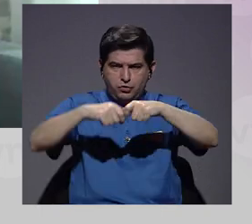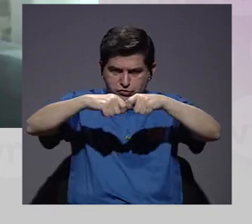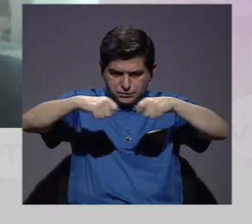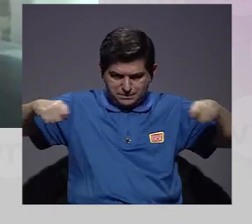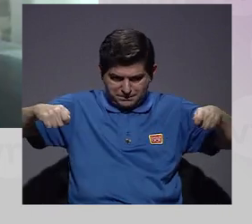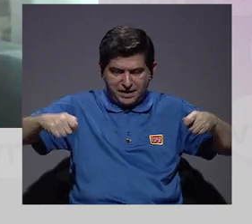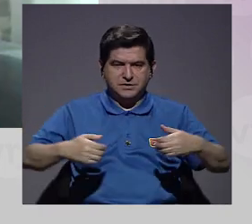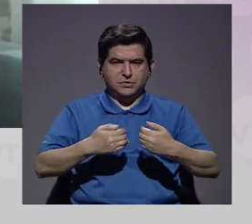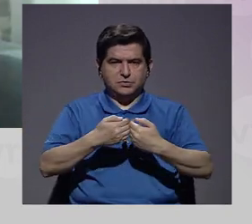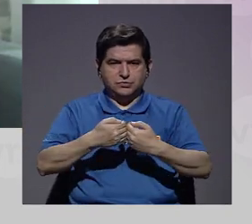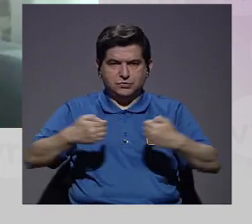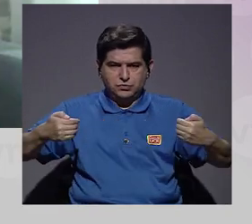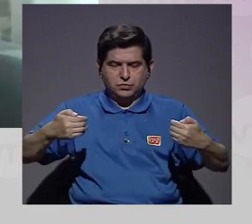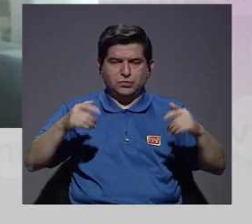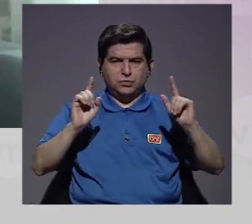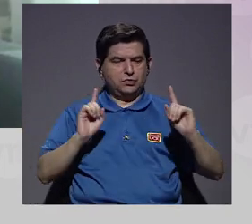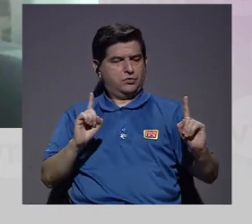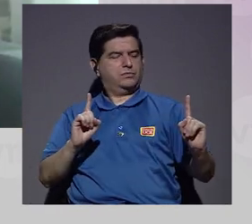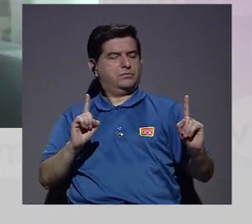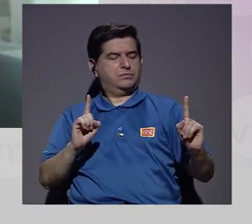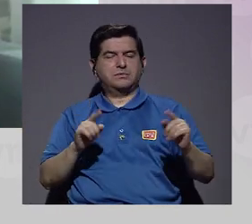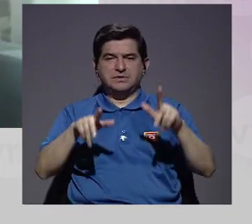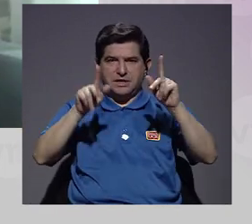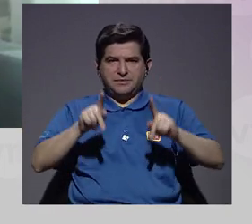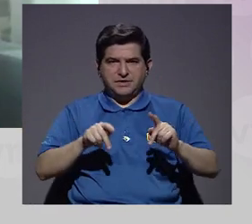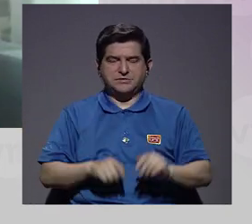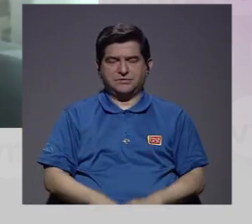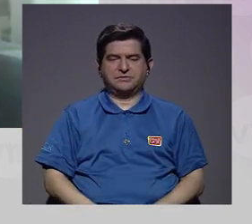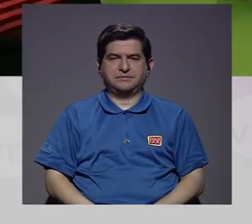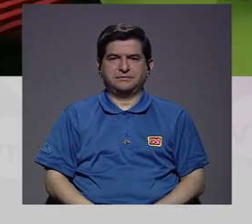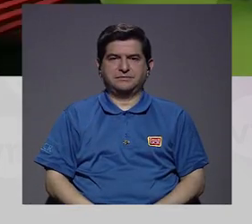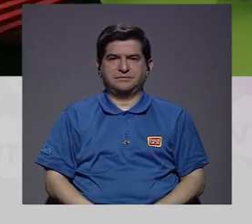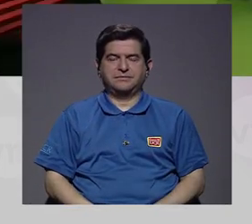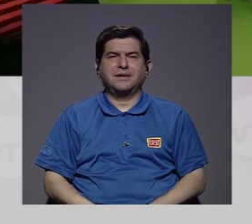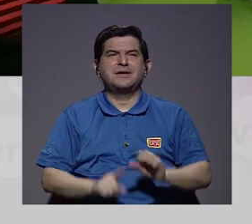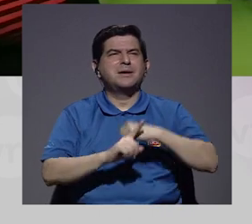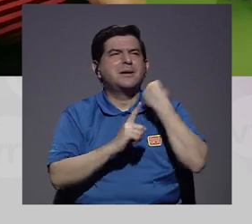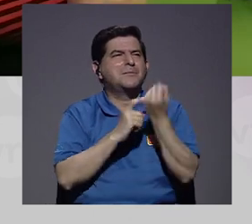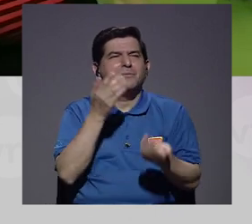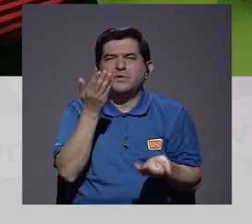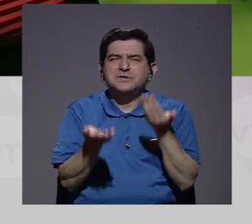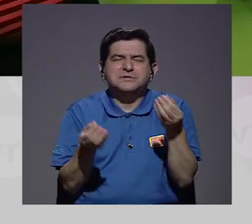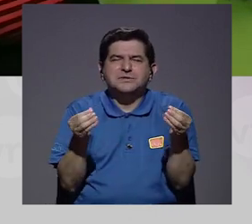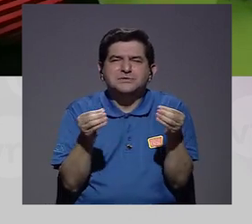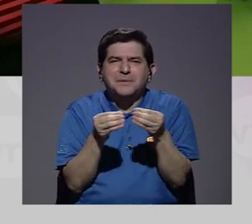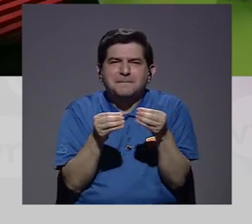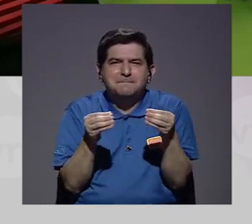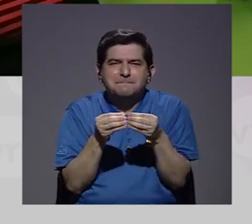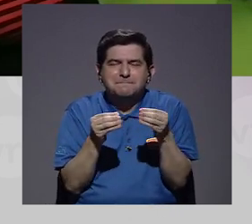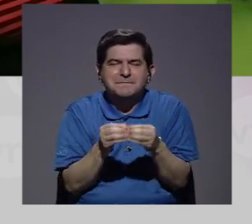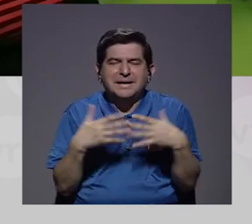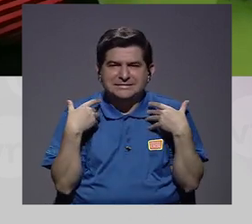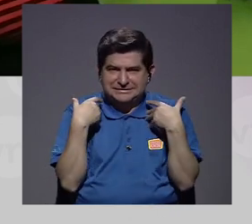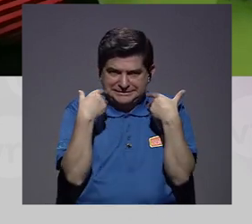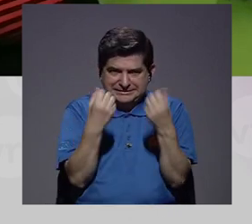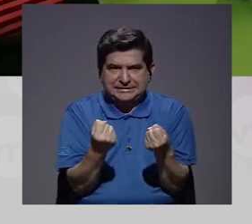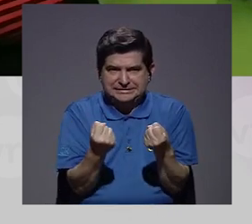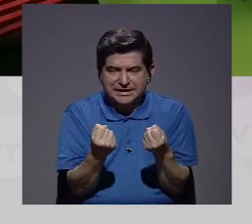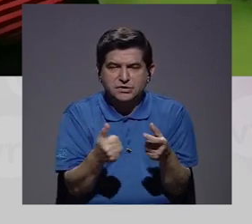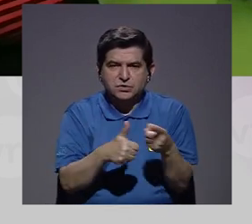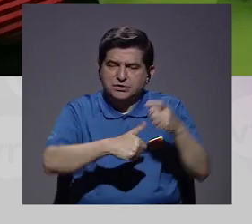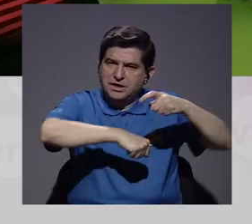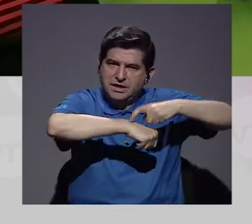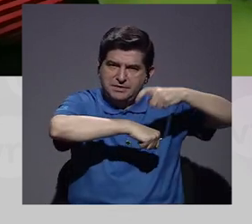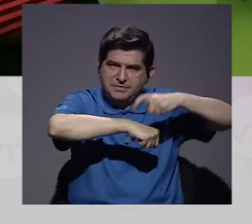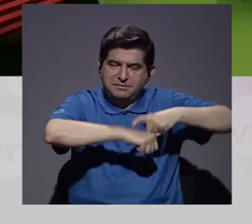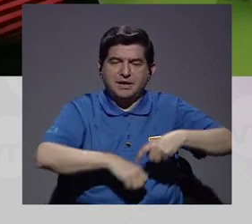de no estar cerca de una persona. Sí, por una cuestión tal vez más que todo de salud,